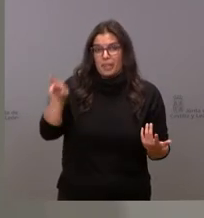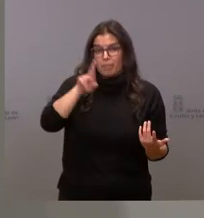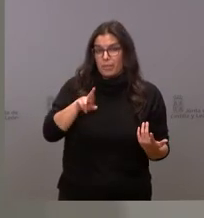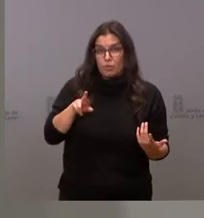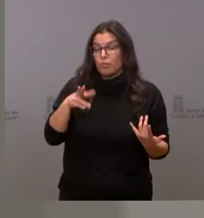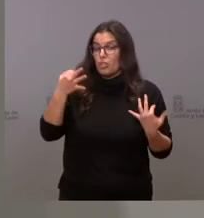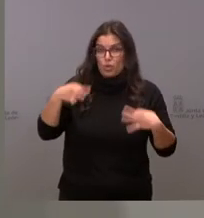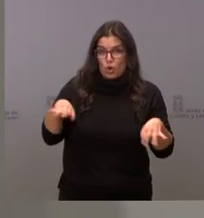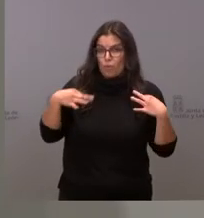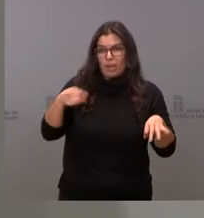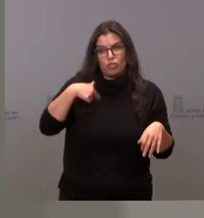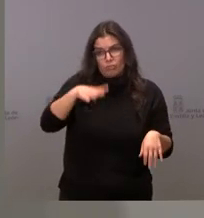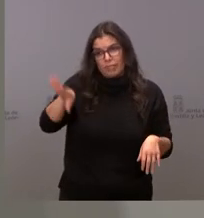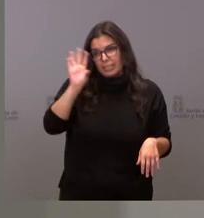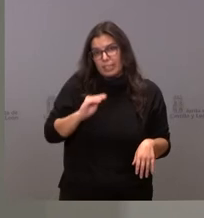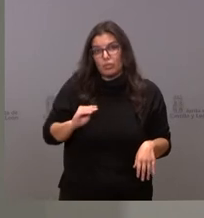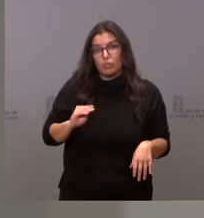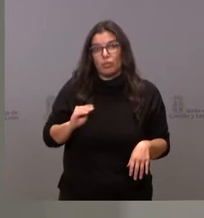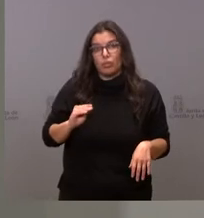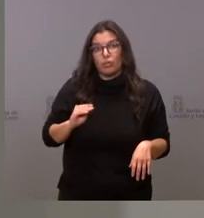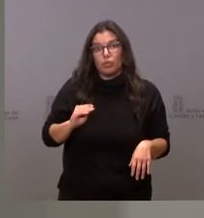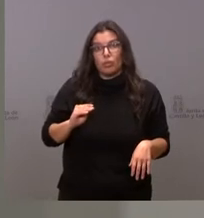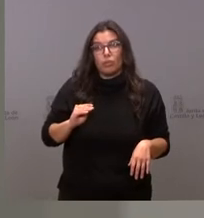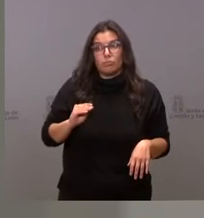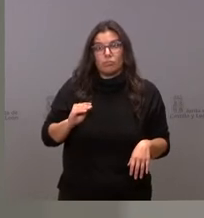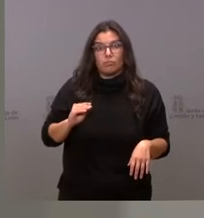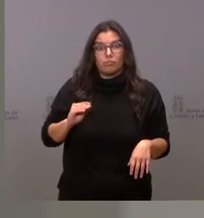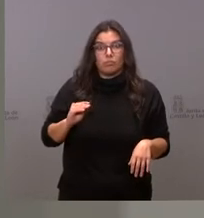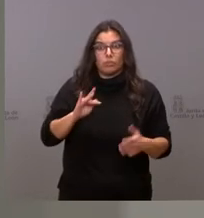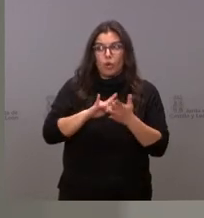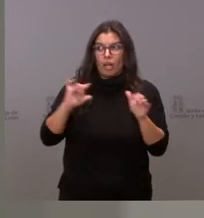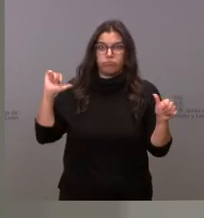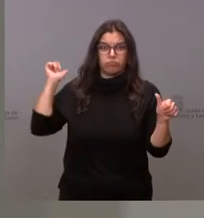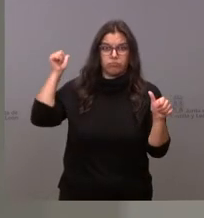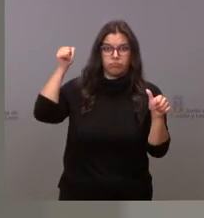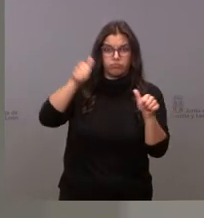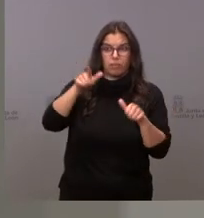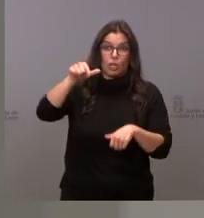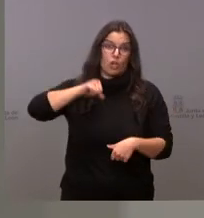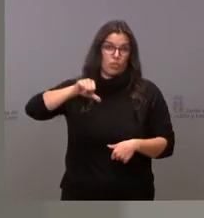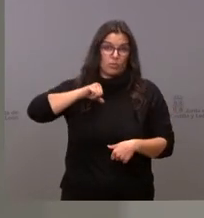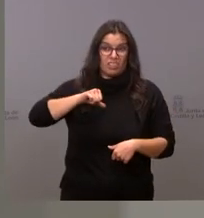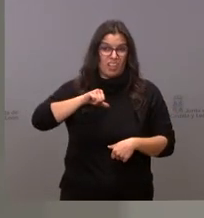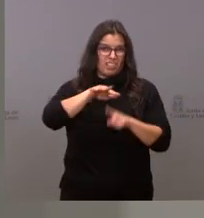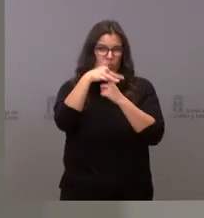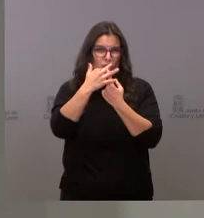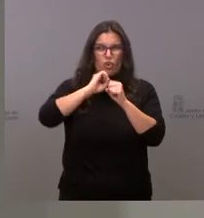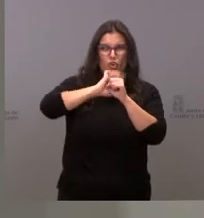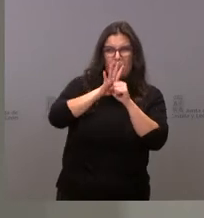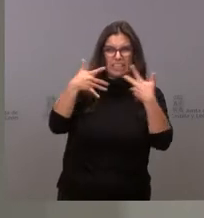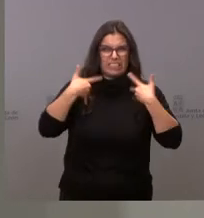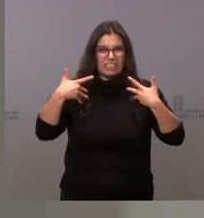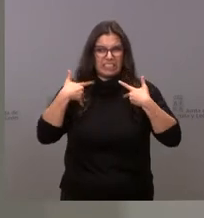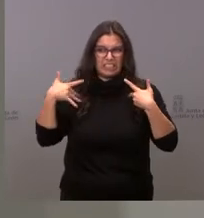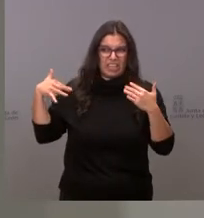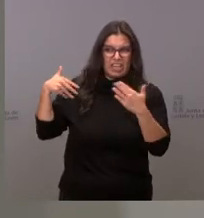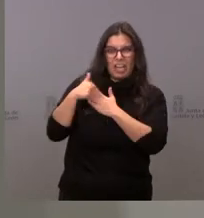normal y yo lo entiendo normal que después de todo lo que ha pasado ese hospital como todos nuestros hospitales a lo largo de estos dos